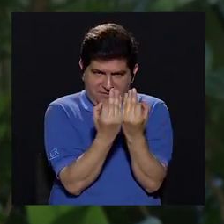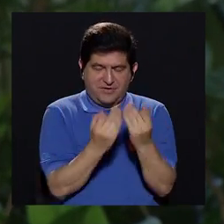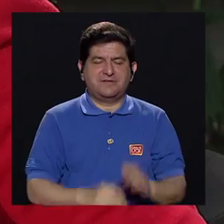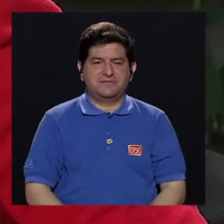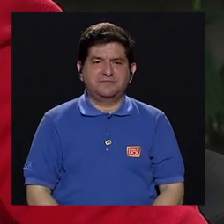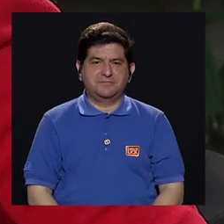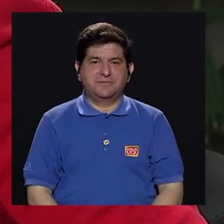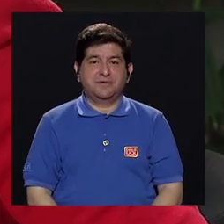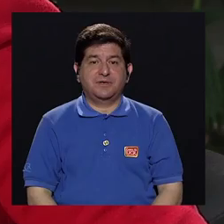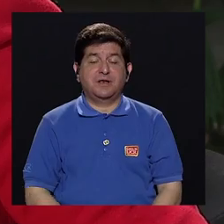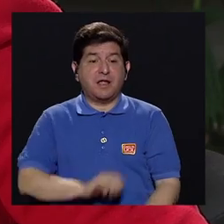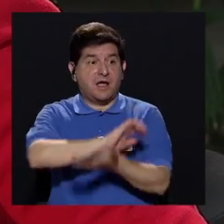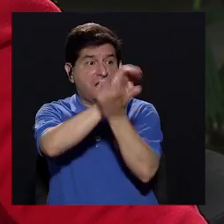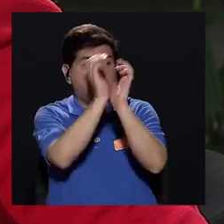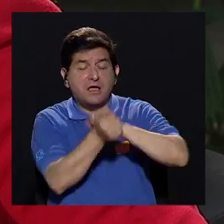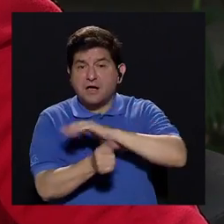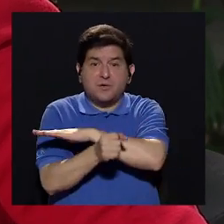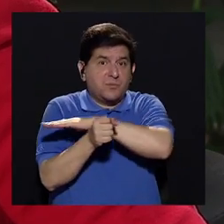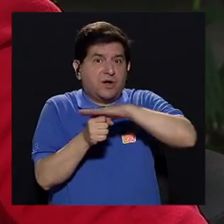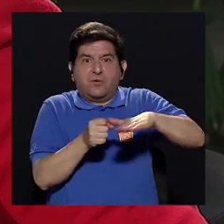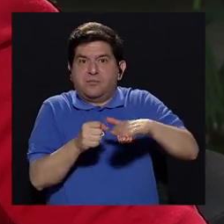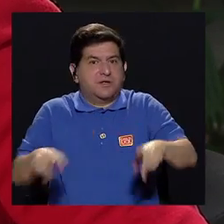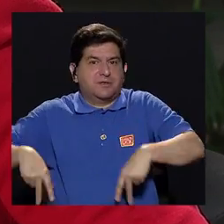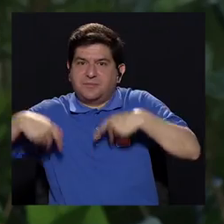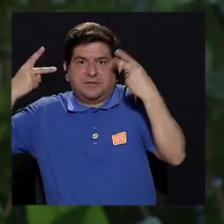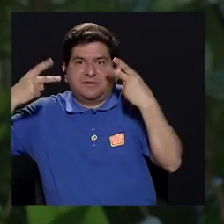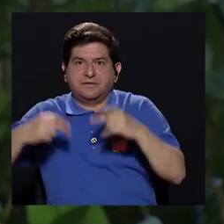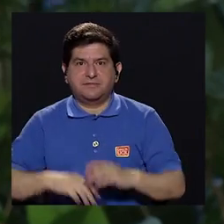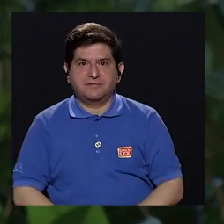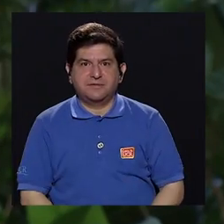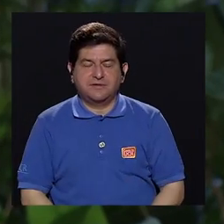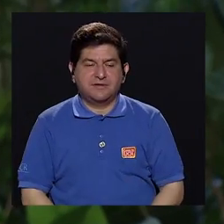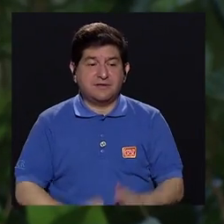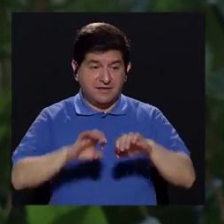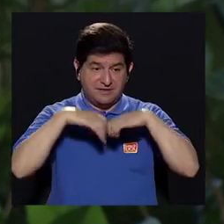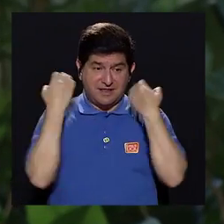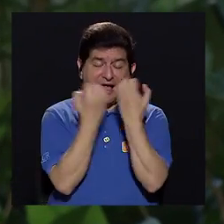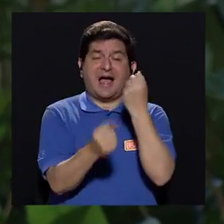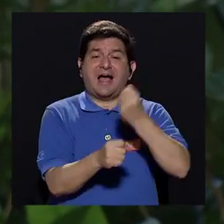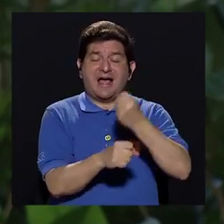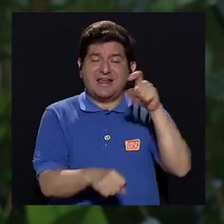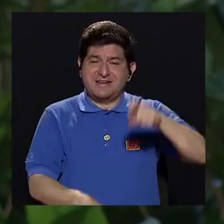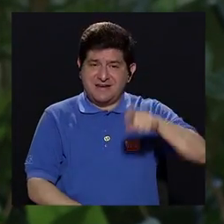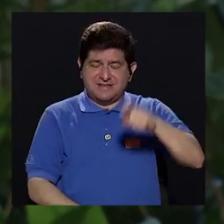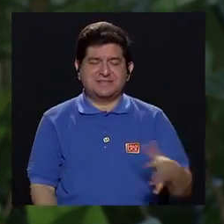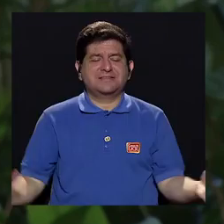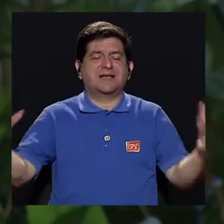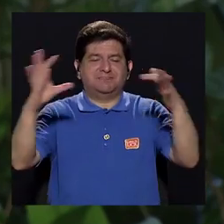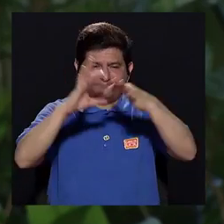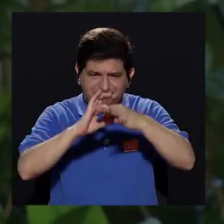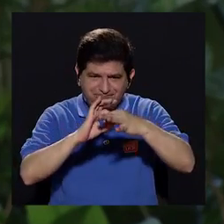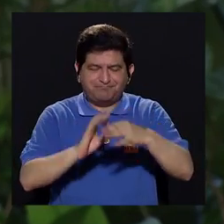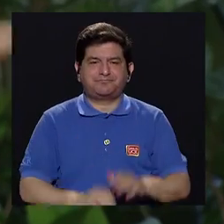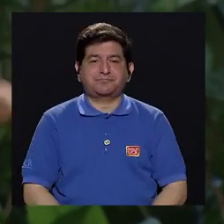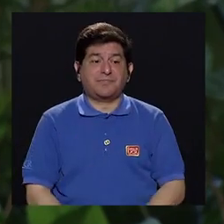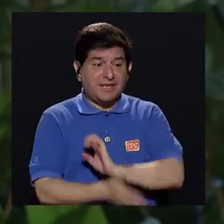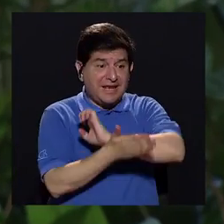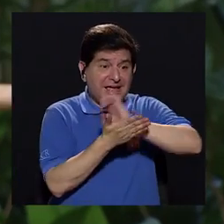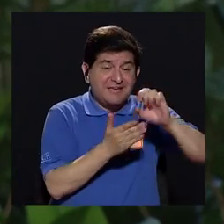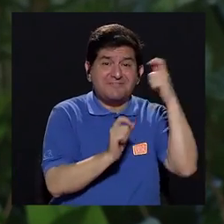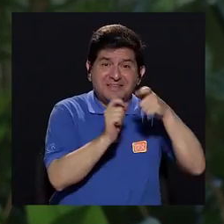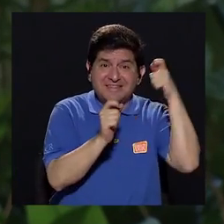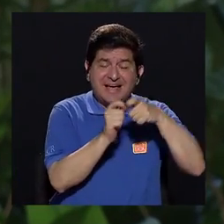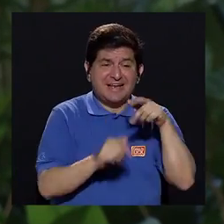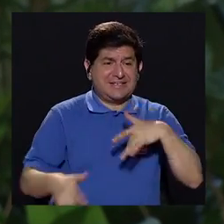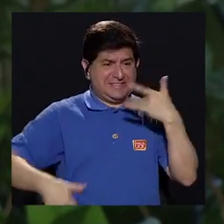grupo familiar y de trabajo, a cambiar totalmente la vida. Entonces, es un equipo de trabajo que debe trabajar muy coordinado para evitar